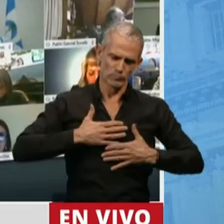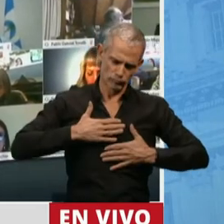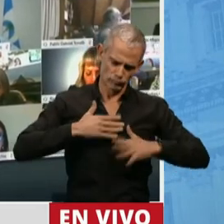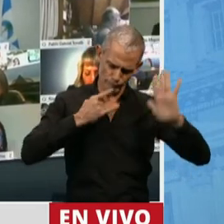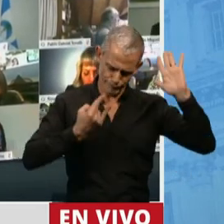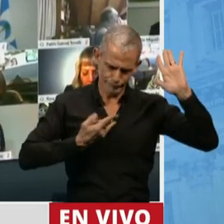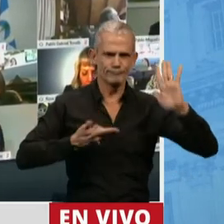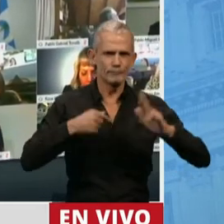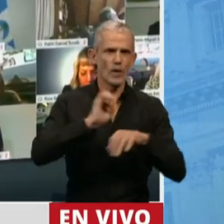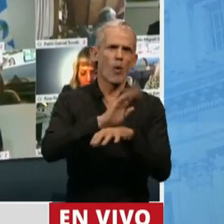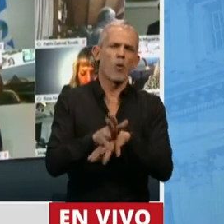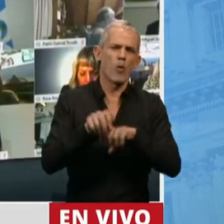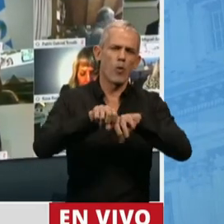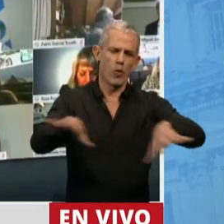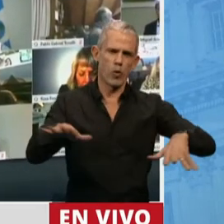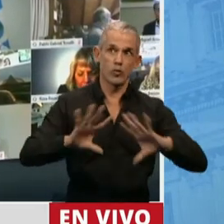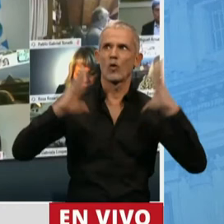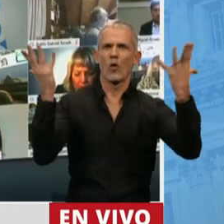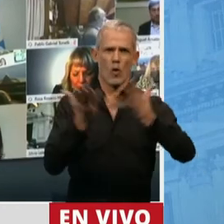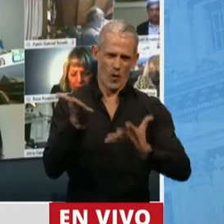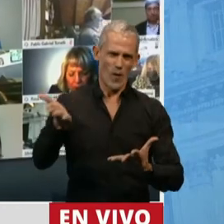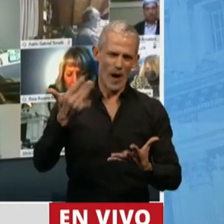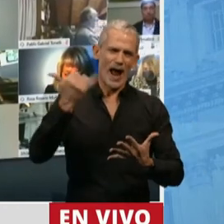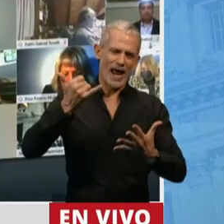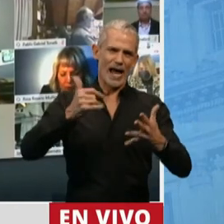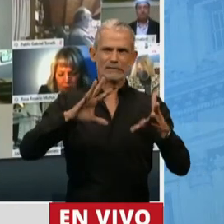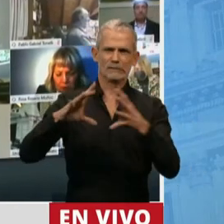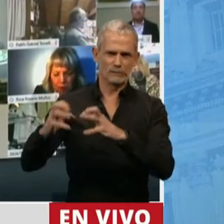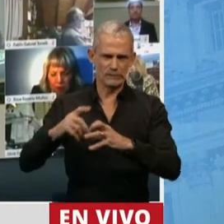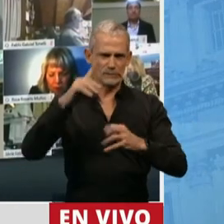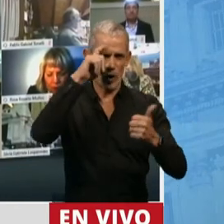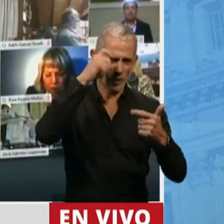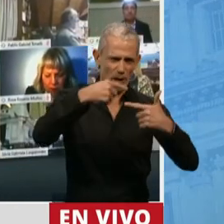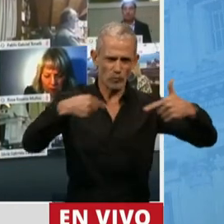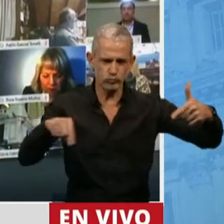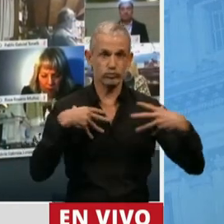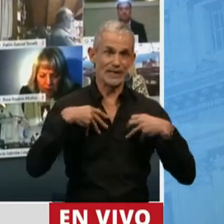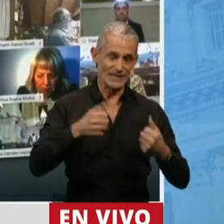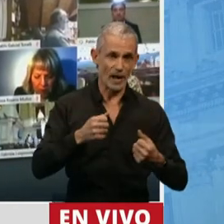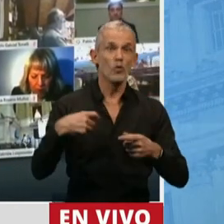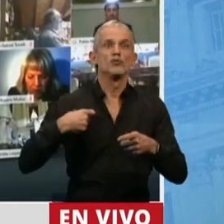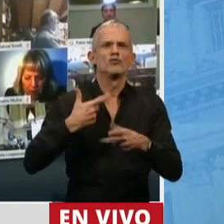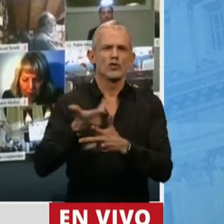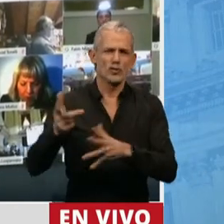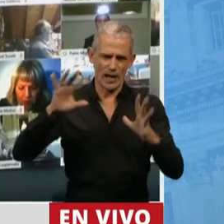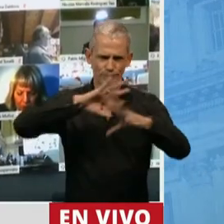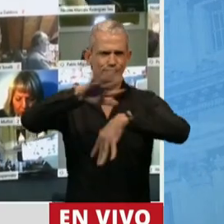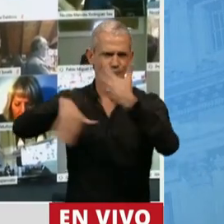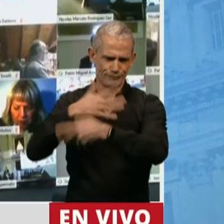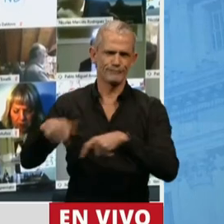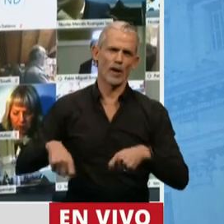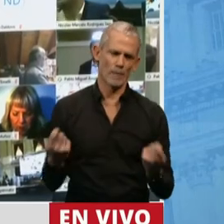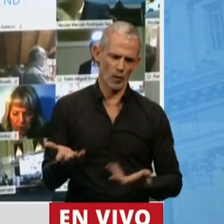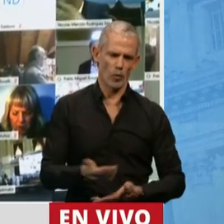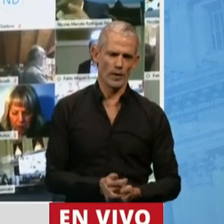frente a una pandemia que provocó a nivel global una crisis sanitaria y social sin precedentes. Los